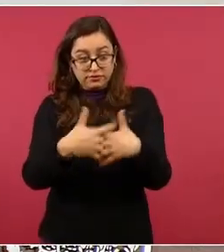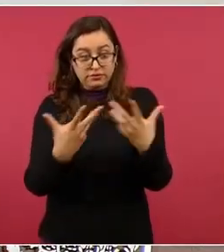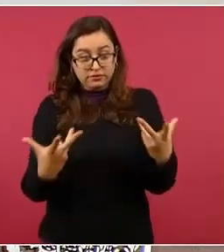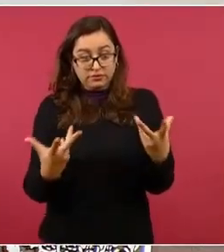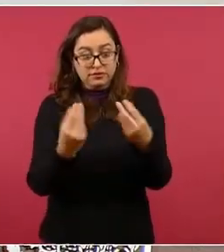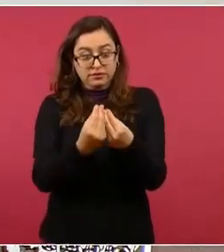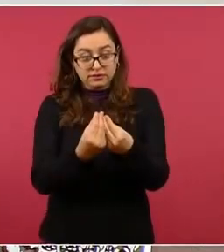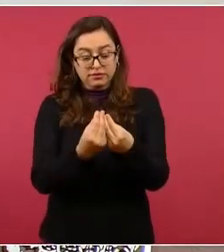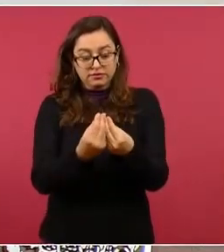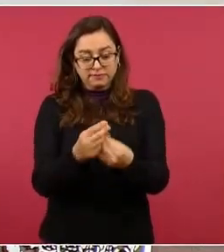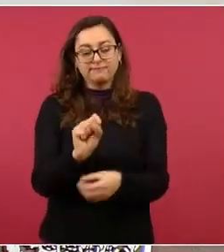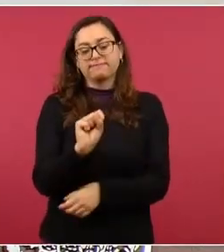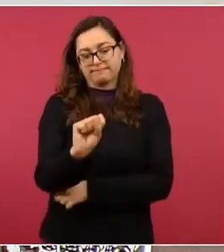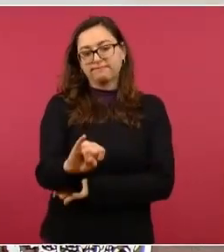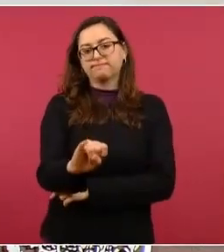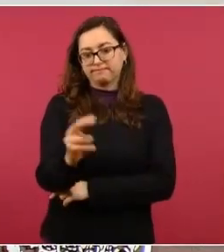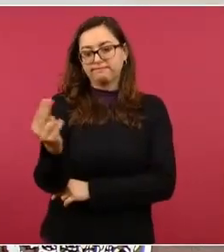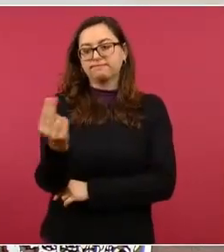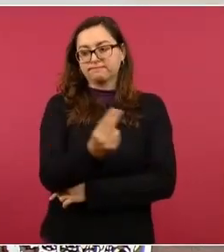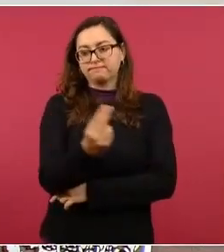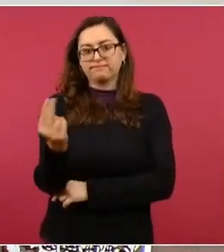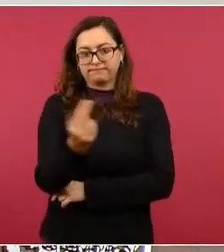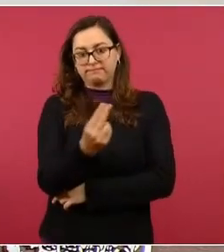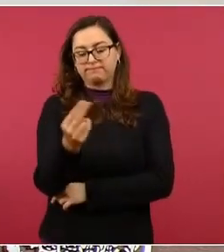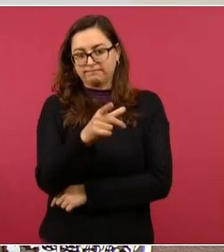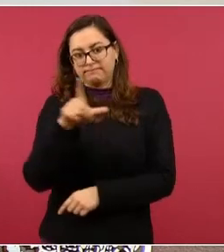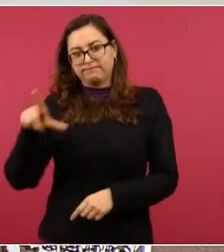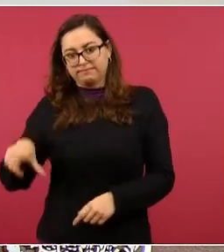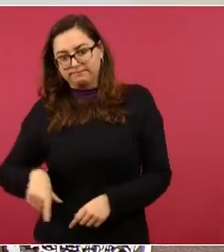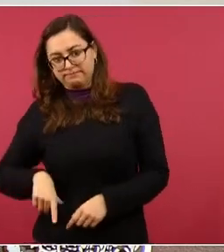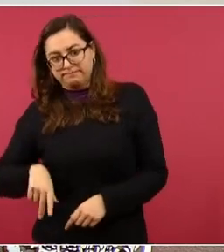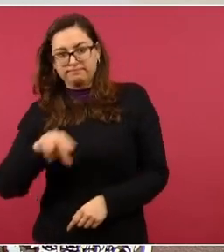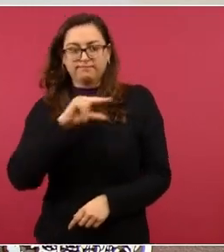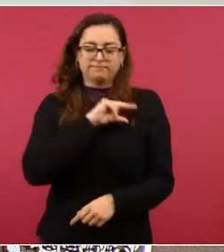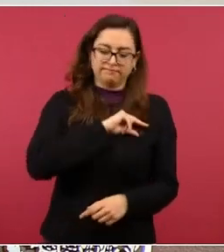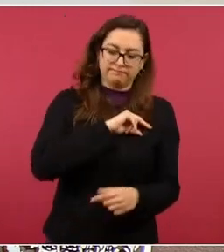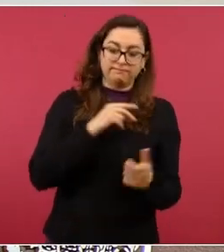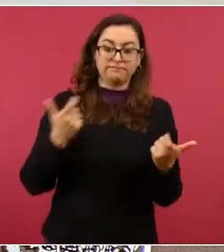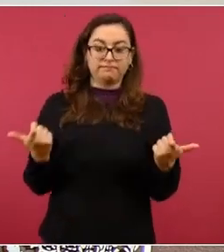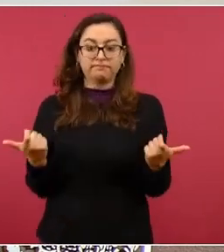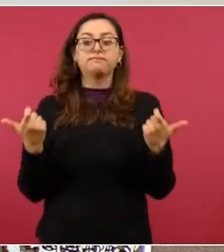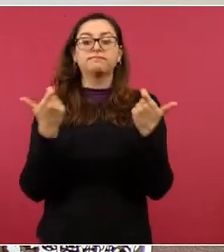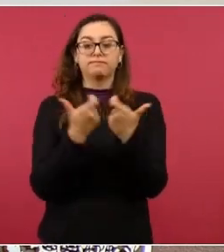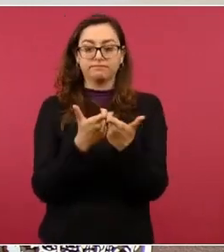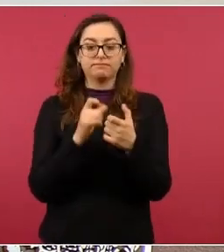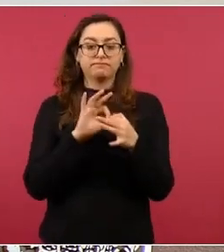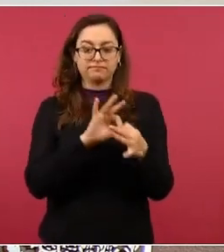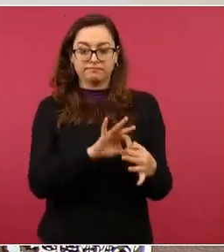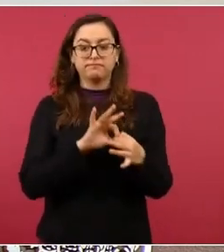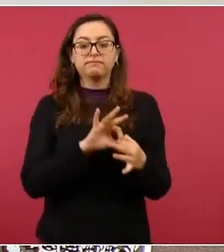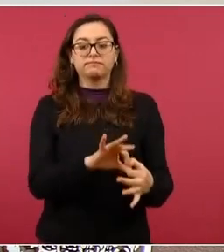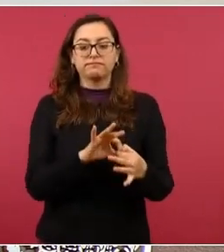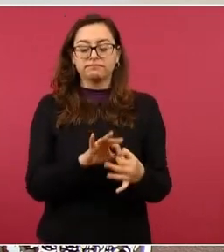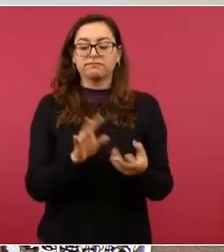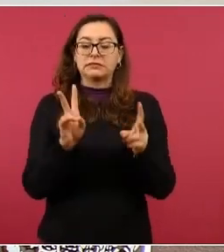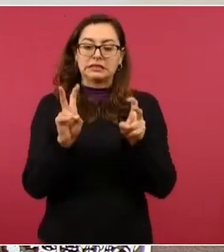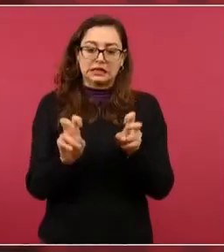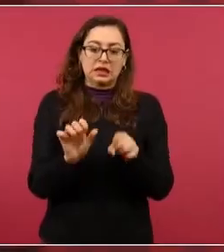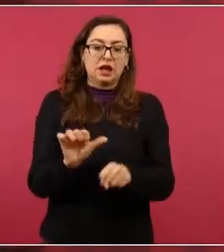sí es inversión privada, la industria automotriz,